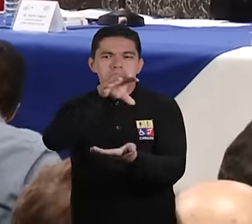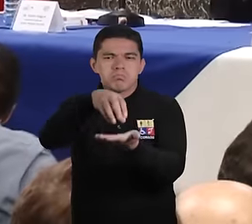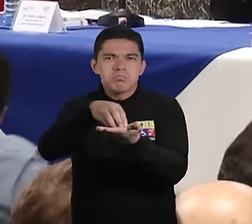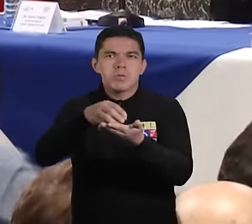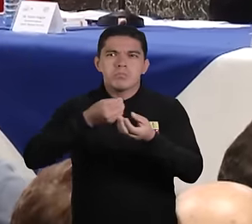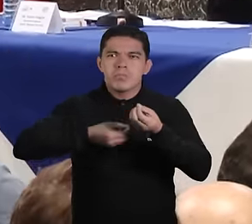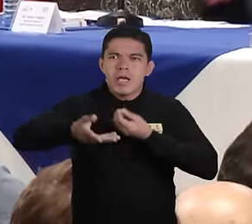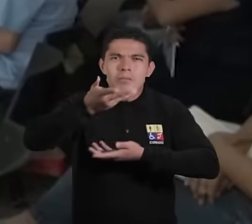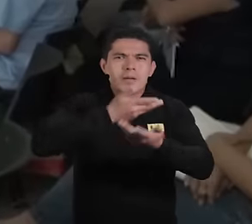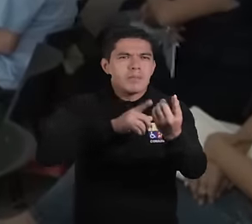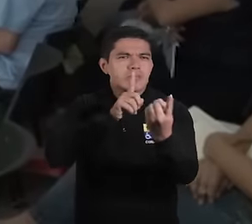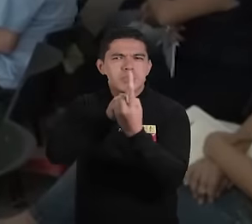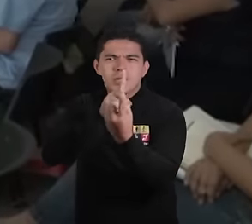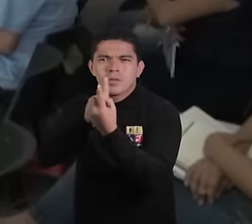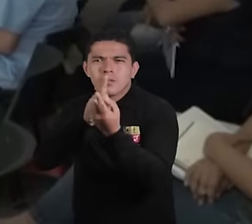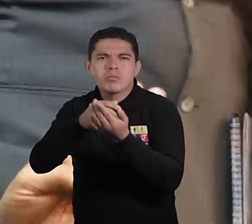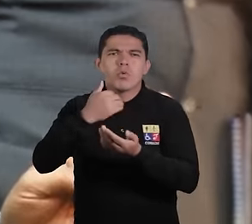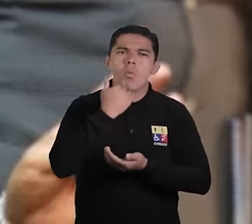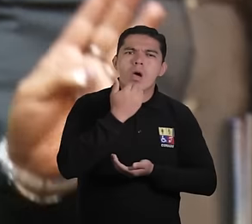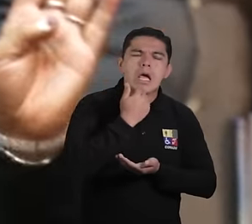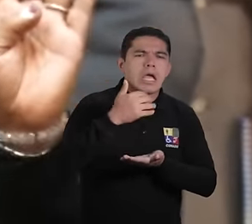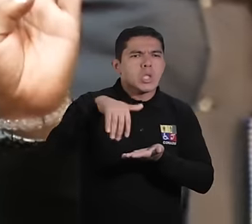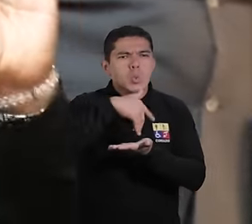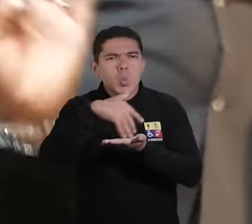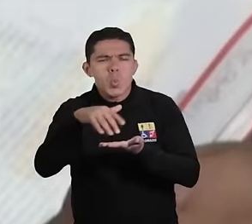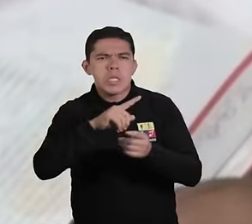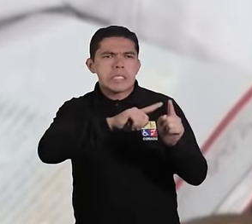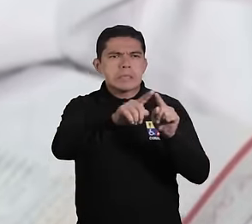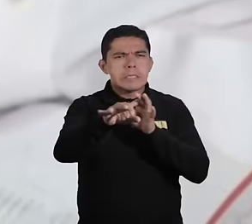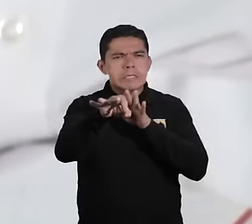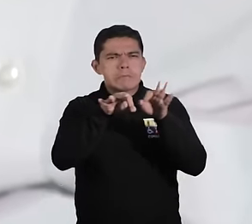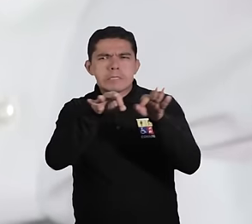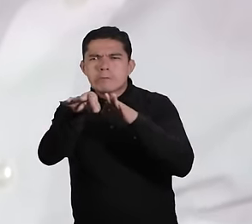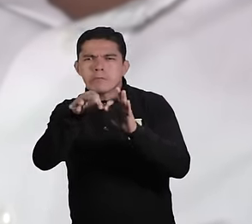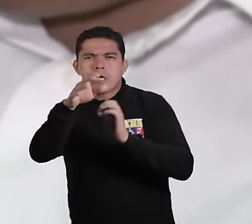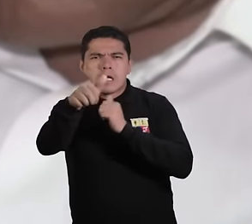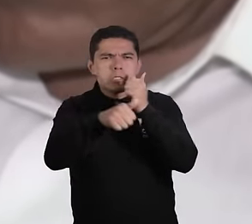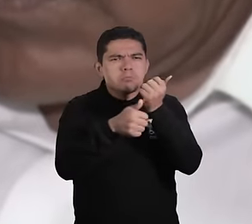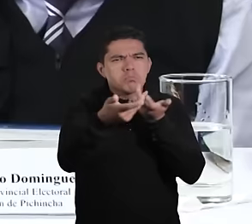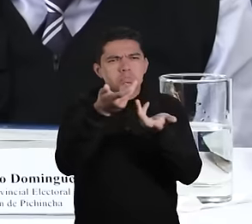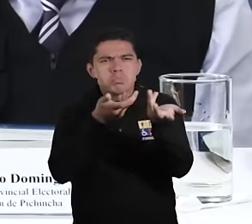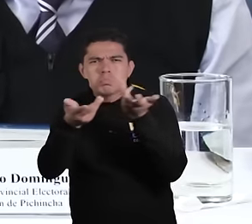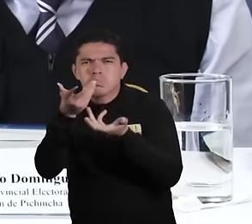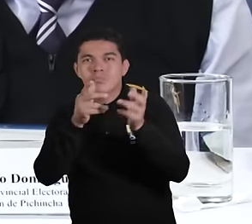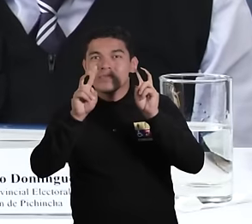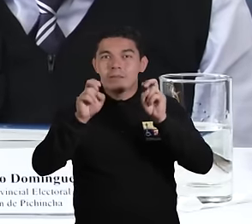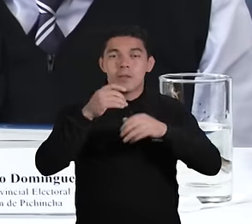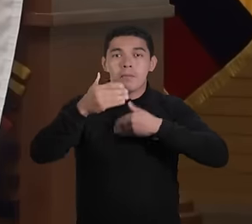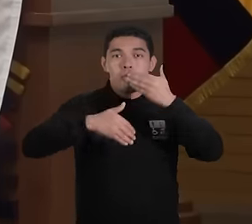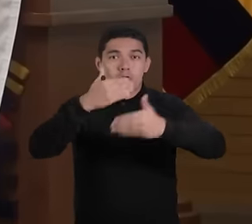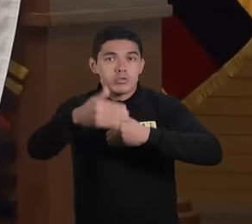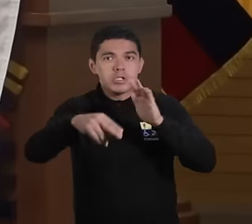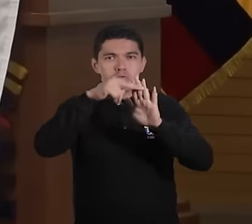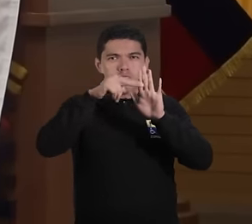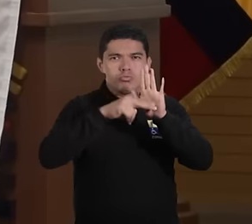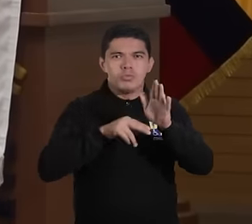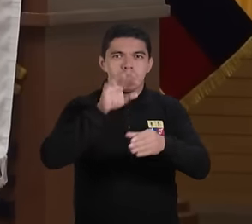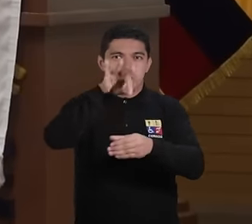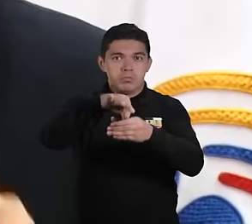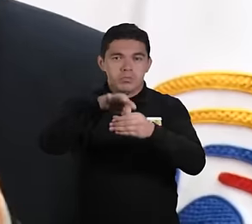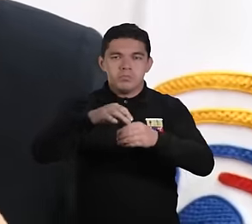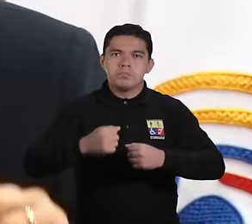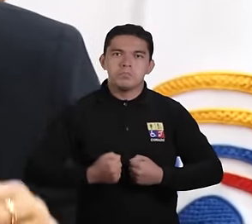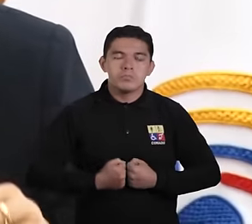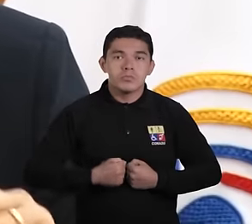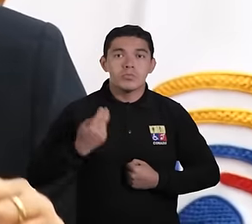que son un mecanismo de acercamiento y consulta que permiten resolver dudas y dar asesoramiento sobre los procesos y la normativa electoral.